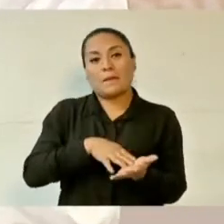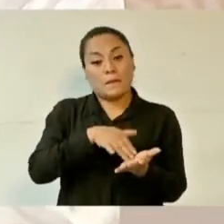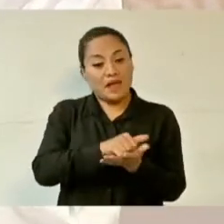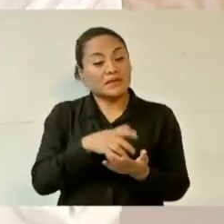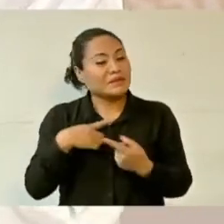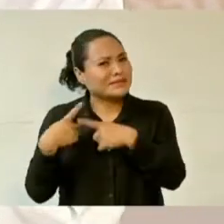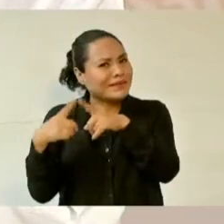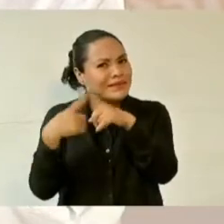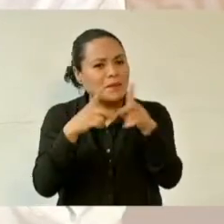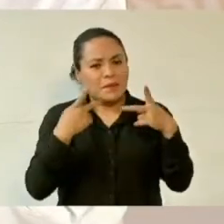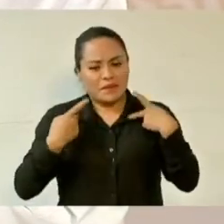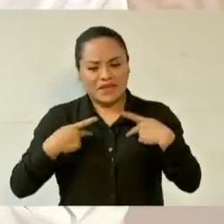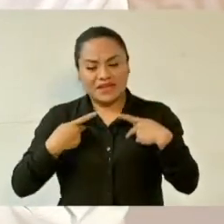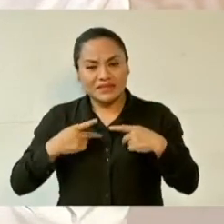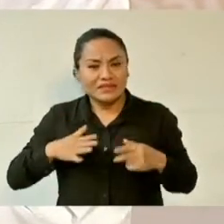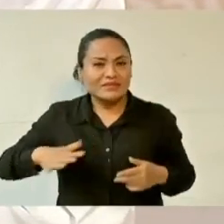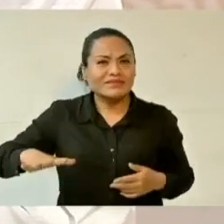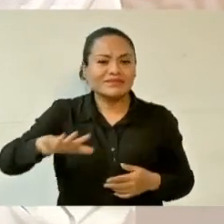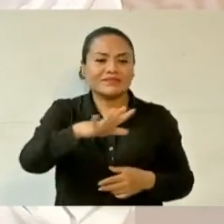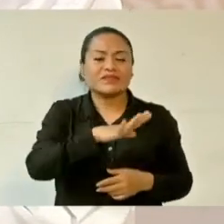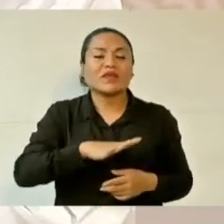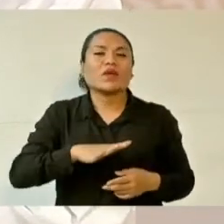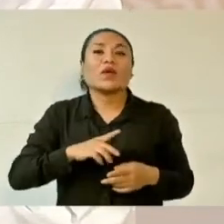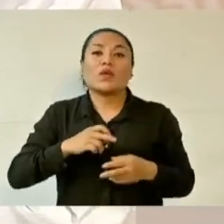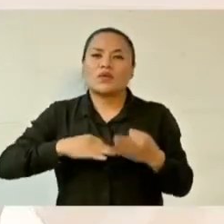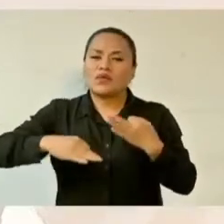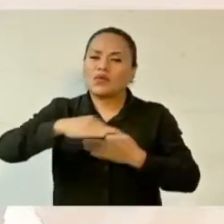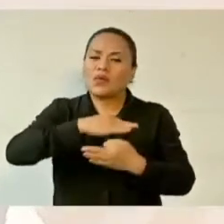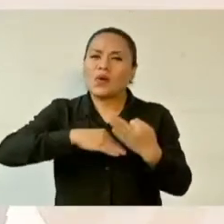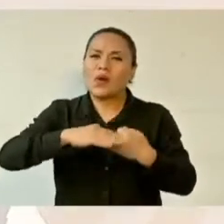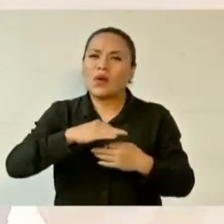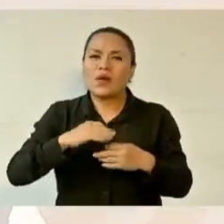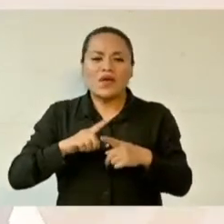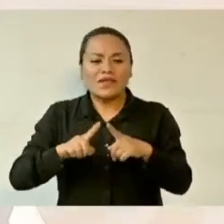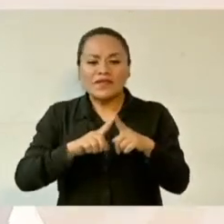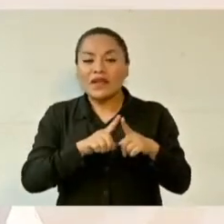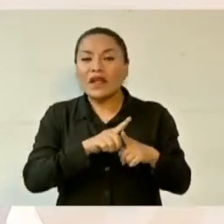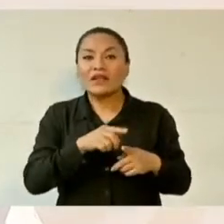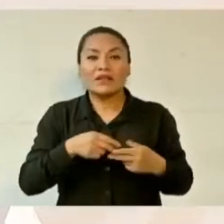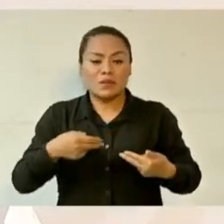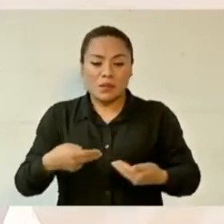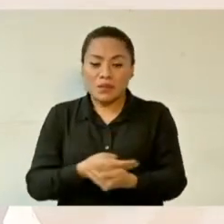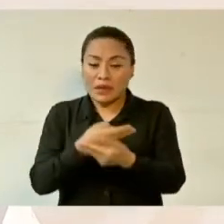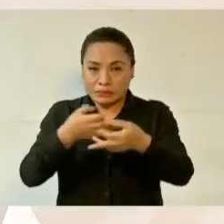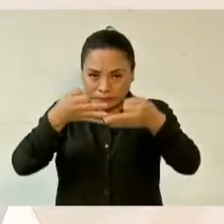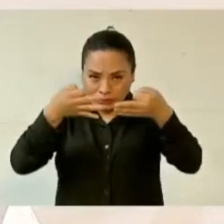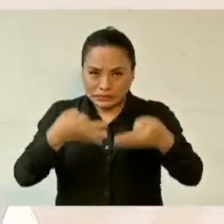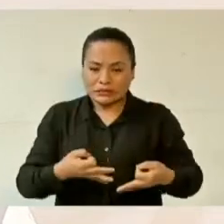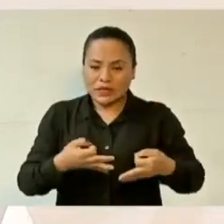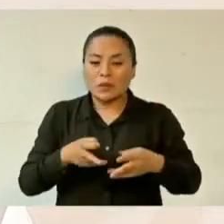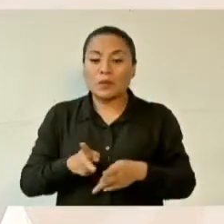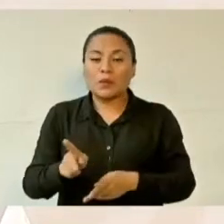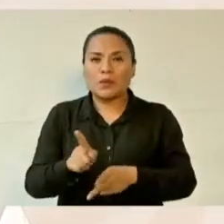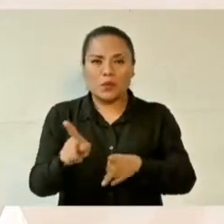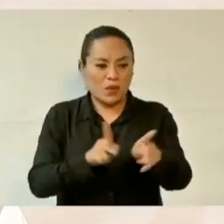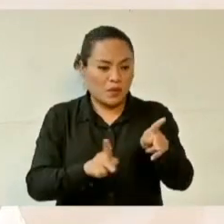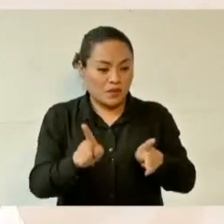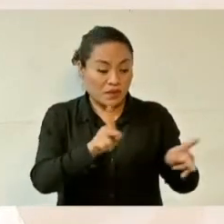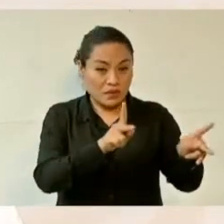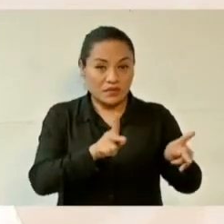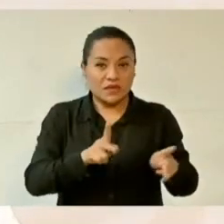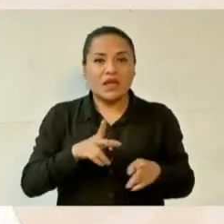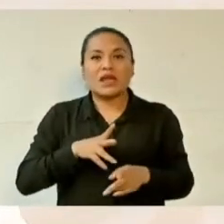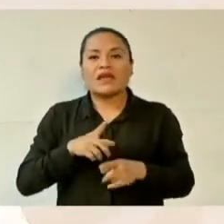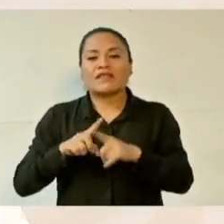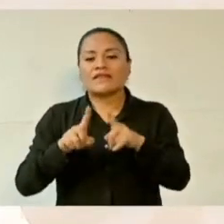todos los pueblos originarios de la diversidad